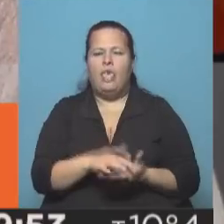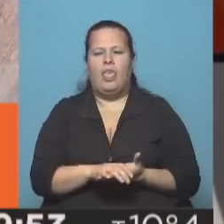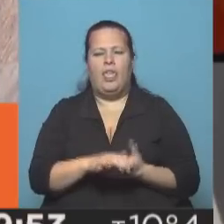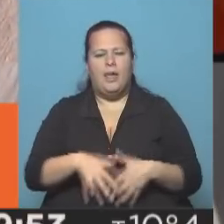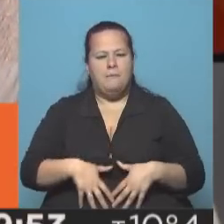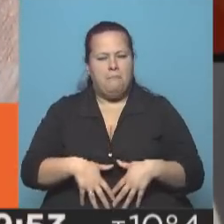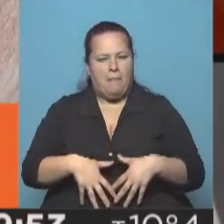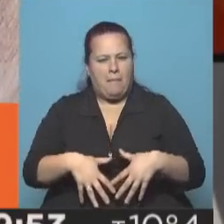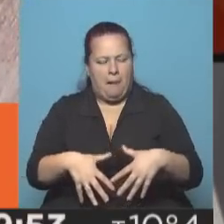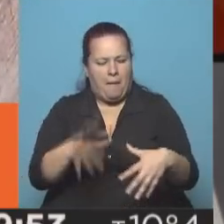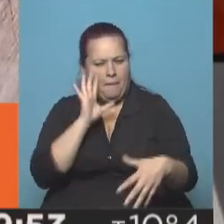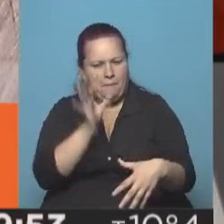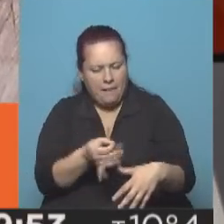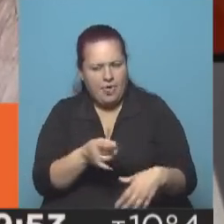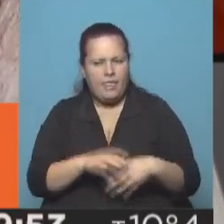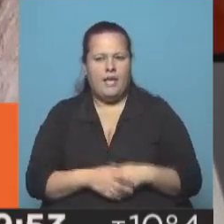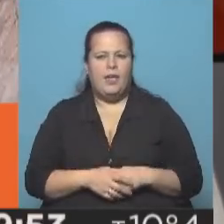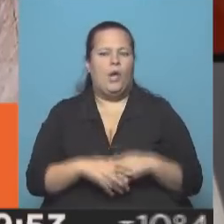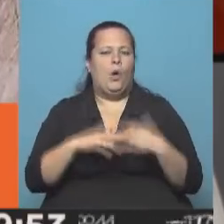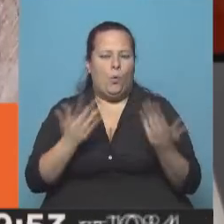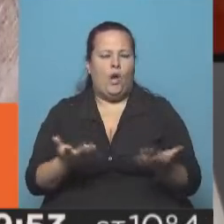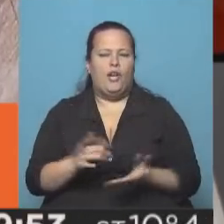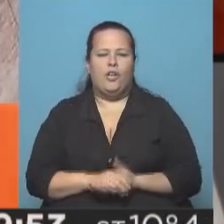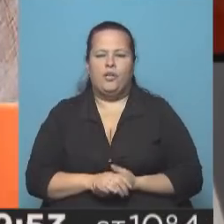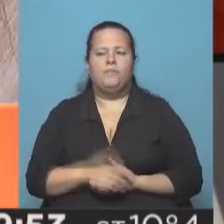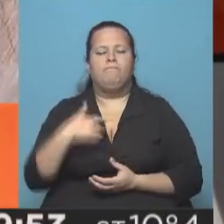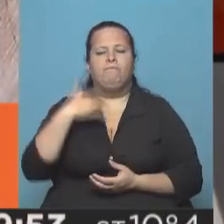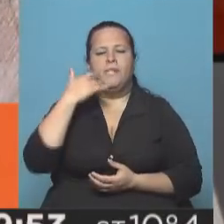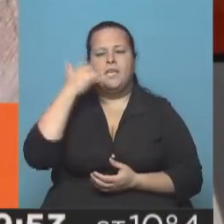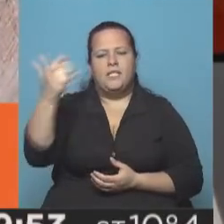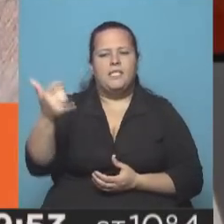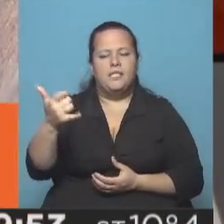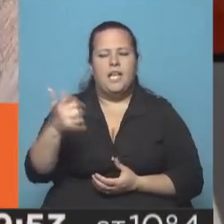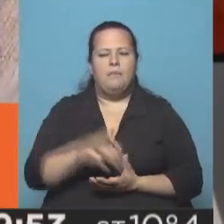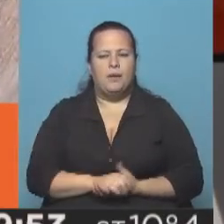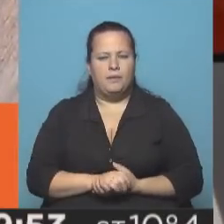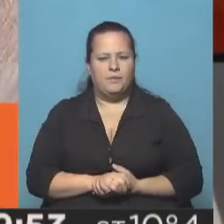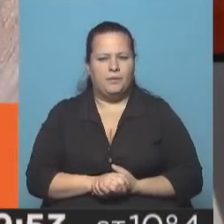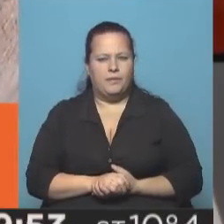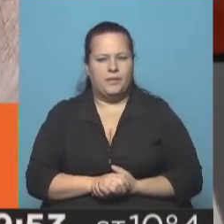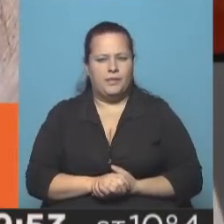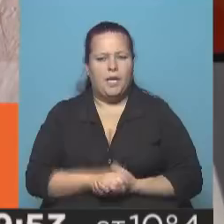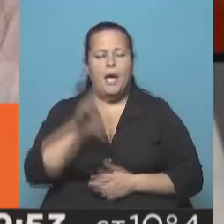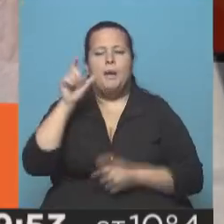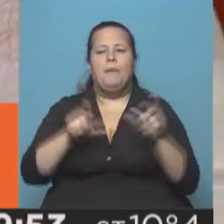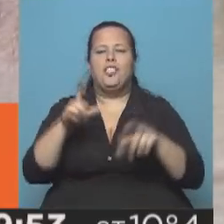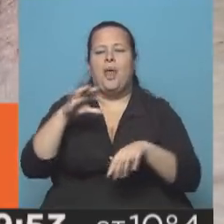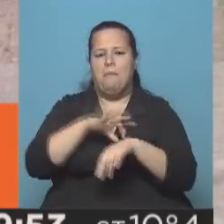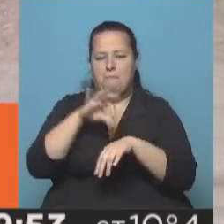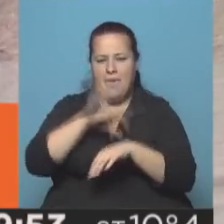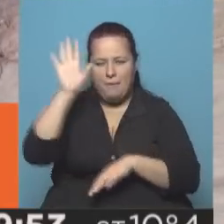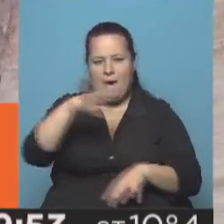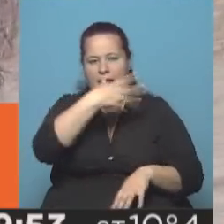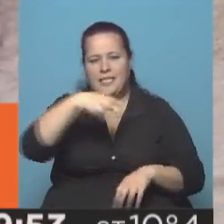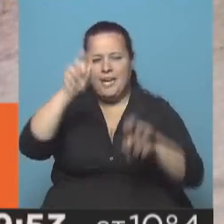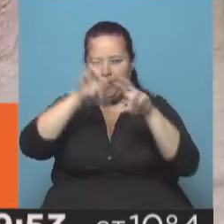que el vientre iba creciendo. Y bueno, llamamos a gente sanitaria para que la